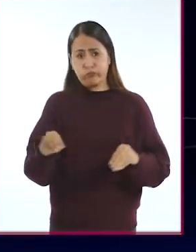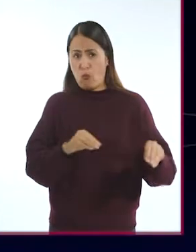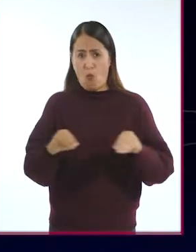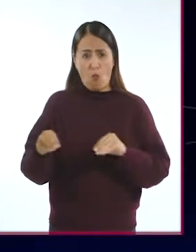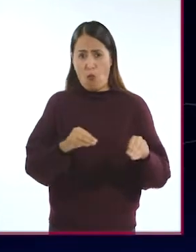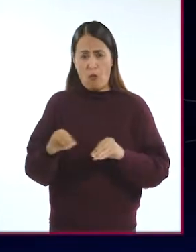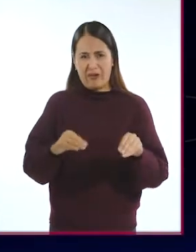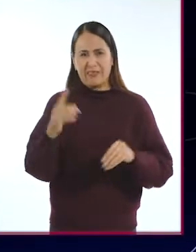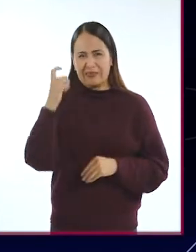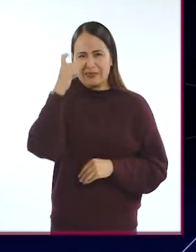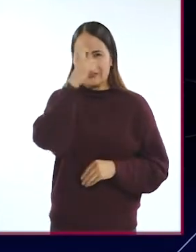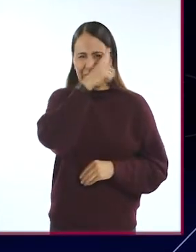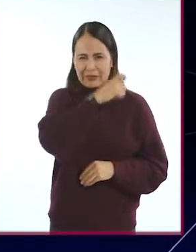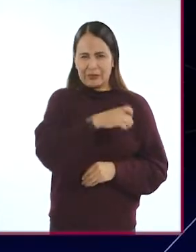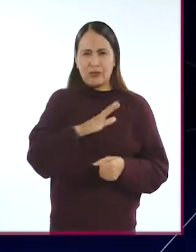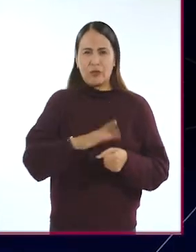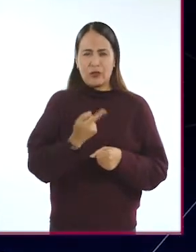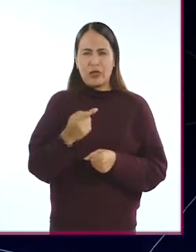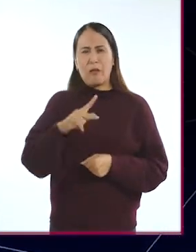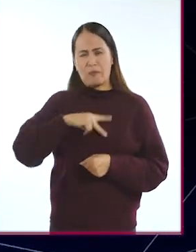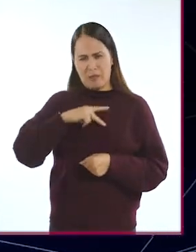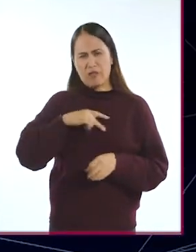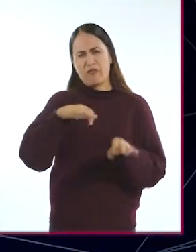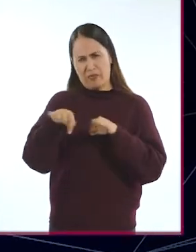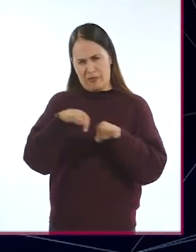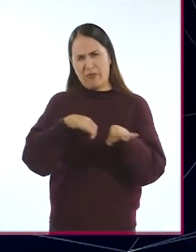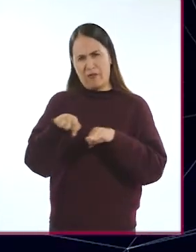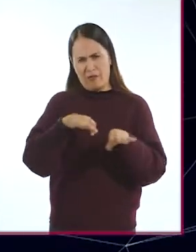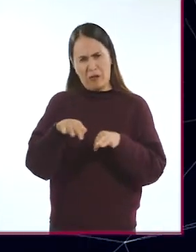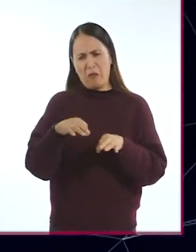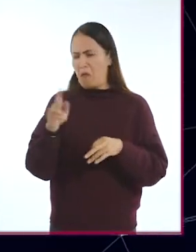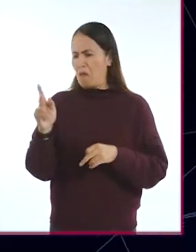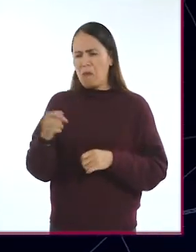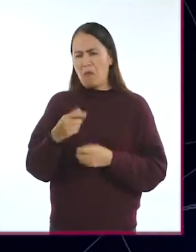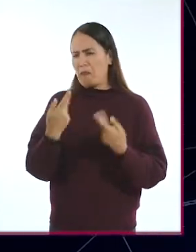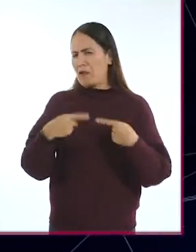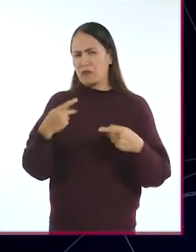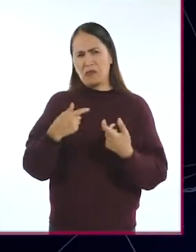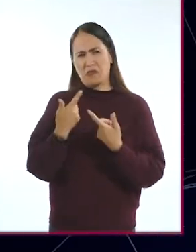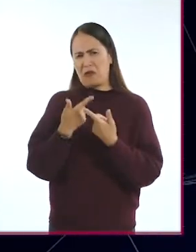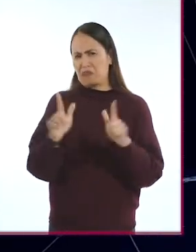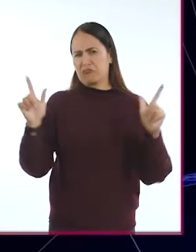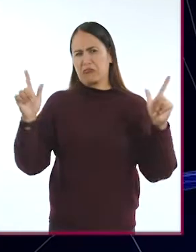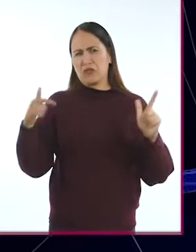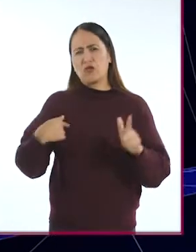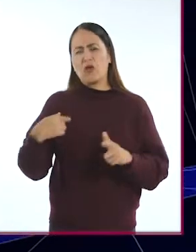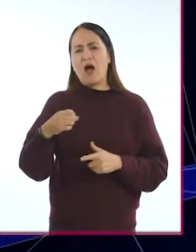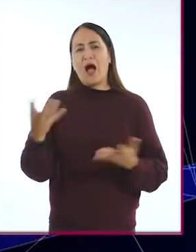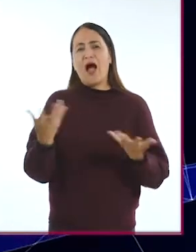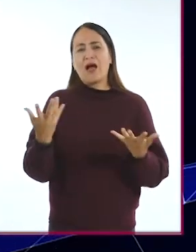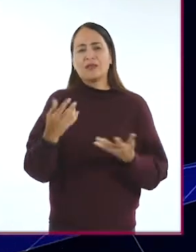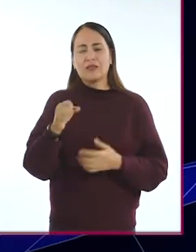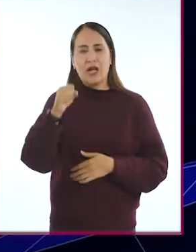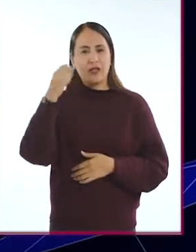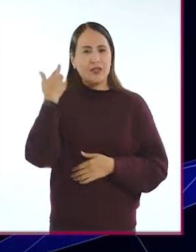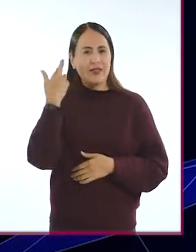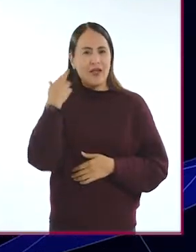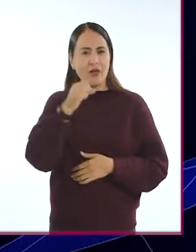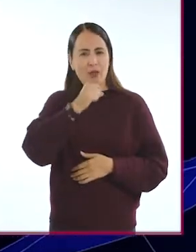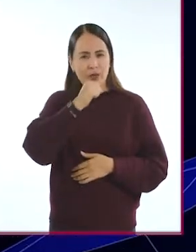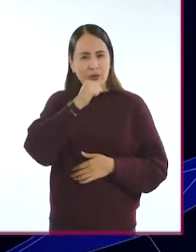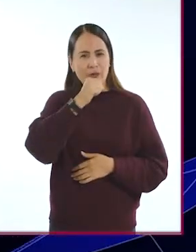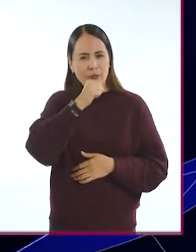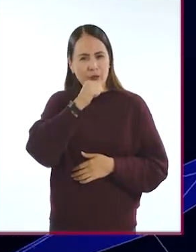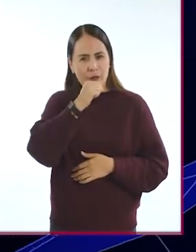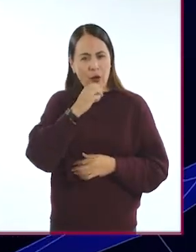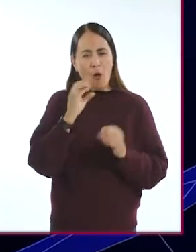movilidad. ¿Por qué? Porque mi trabajo lo puedo desempeñar igual que cualquier otra persona, que es la locución o